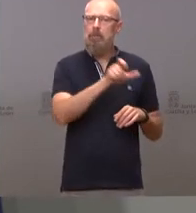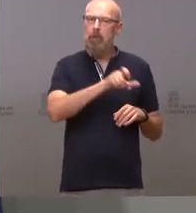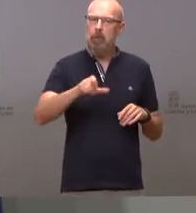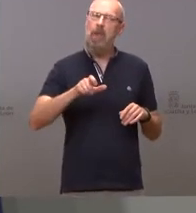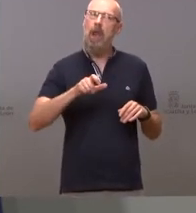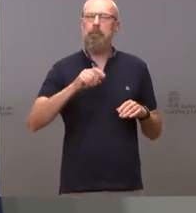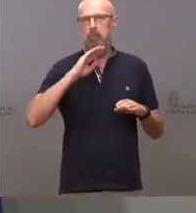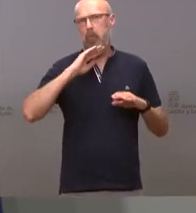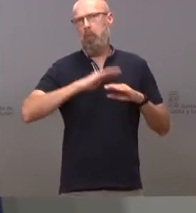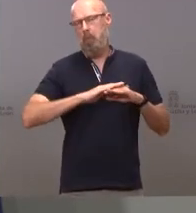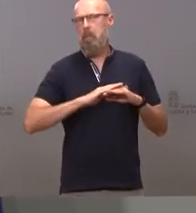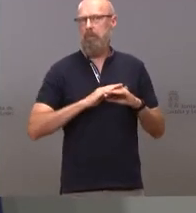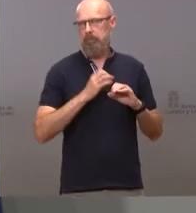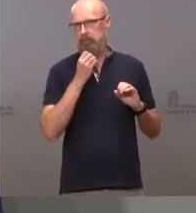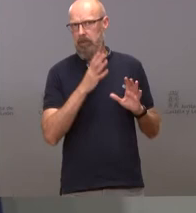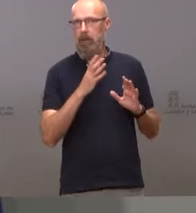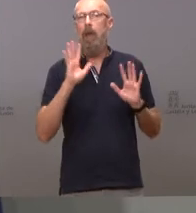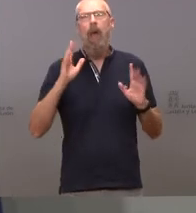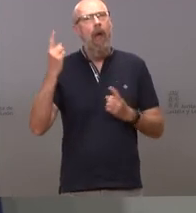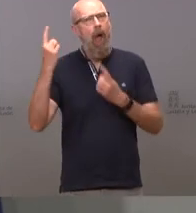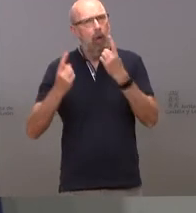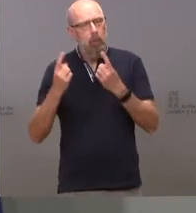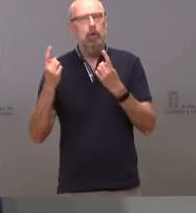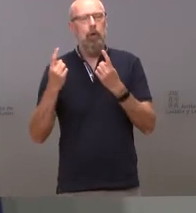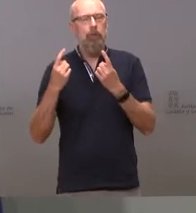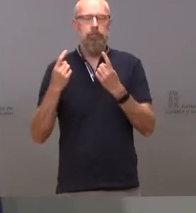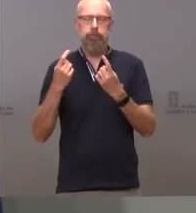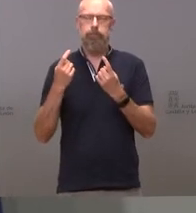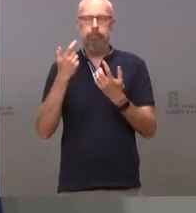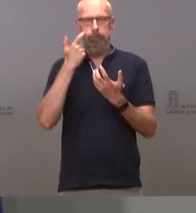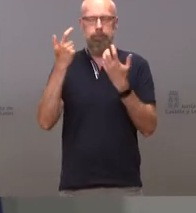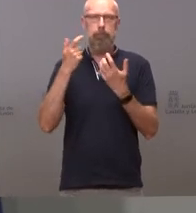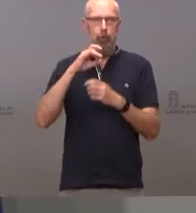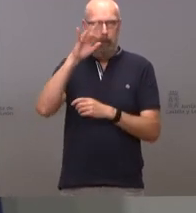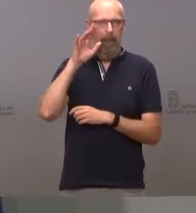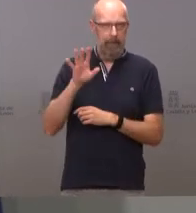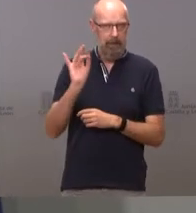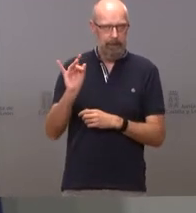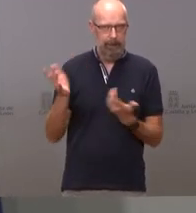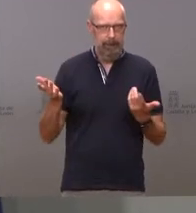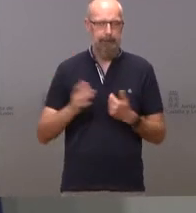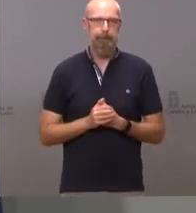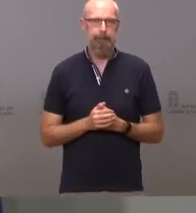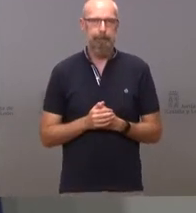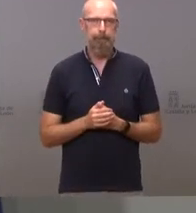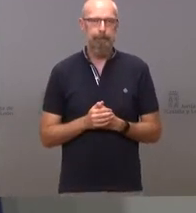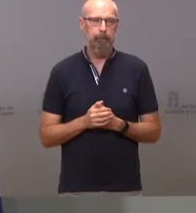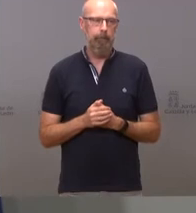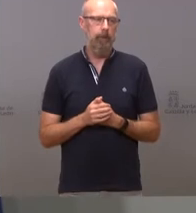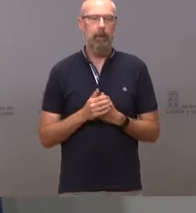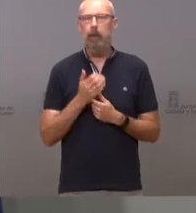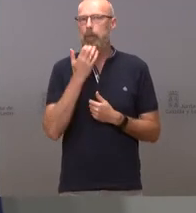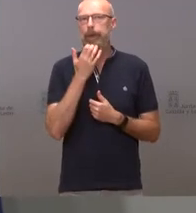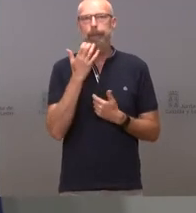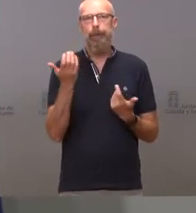manera razonable pero hemos visto algunas cosas que a mí no dejan de sorprenderme. Las cosas que hemos